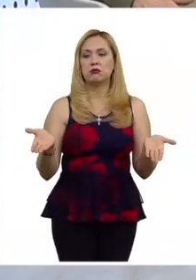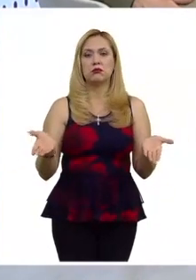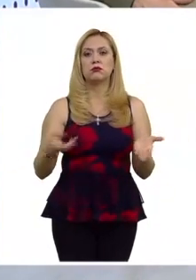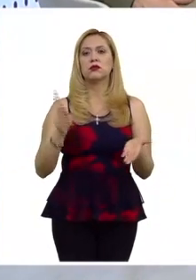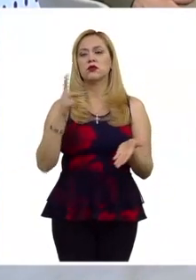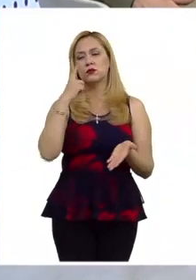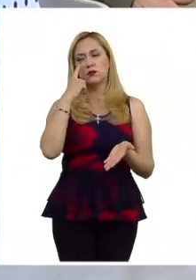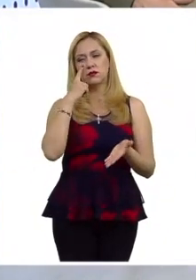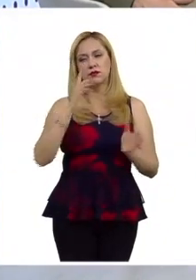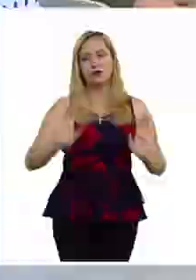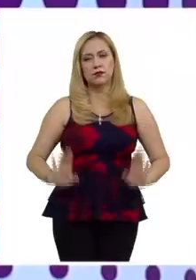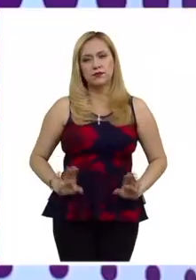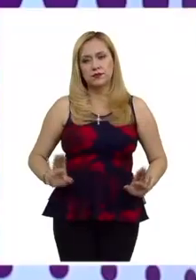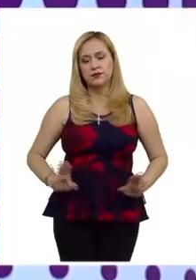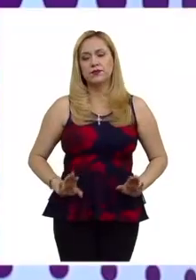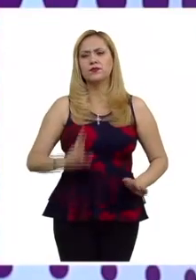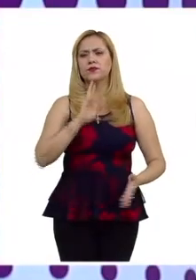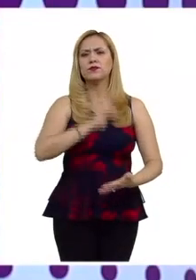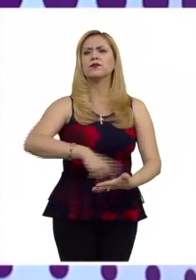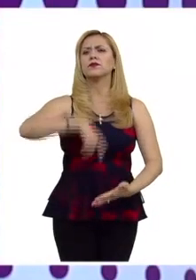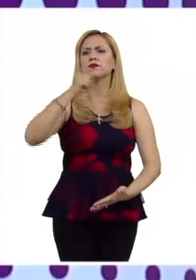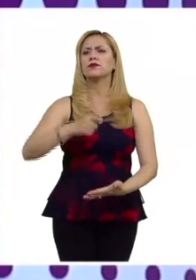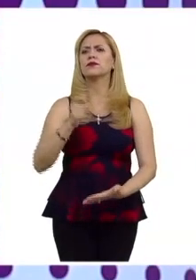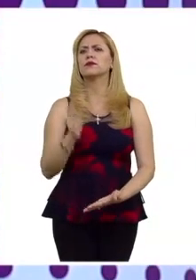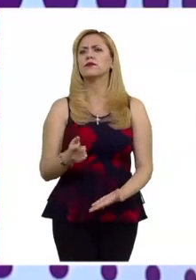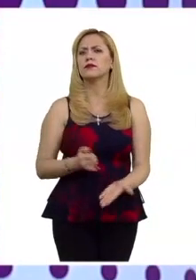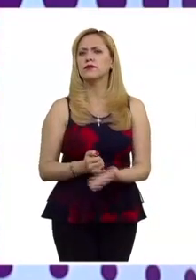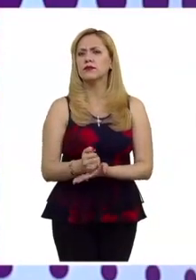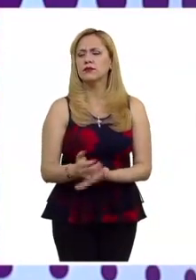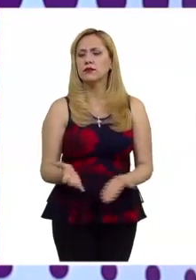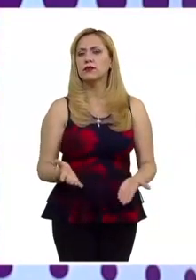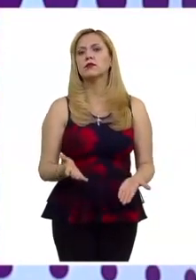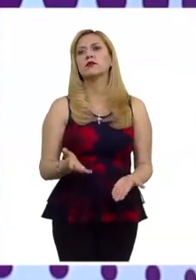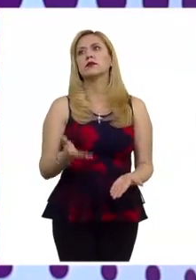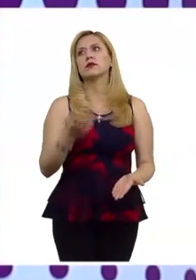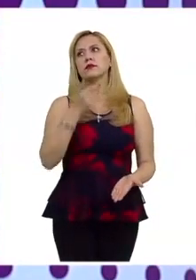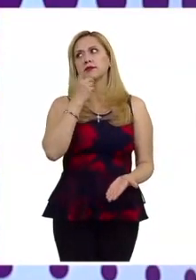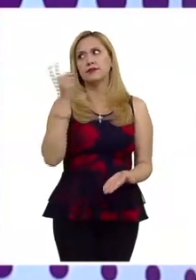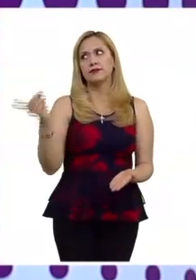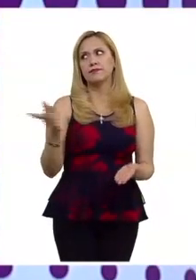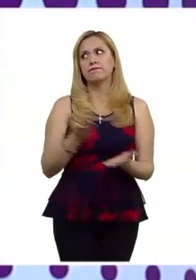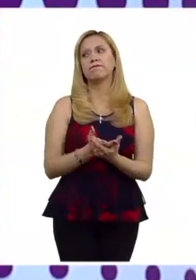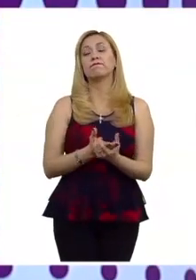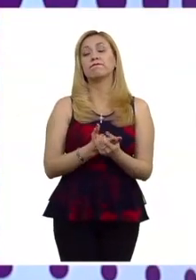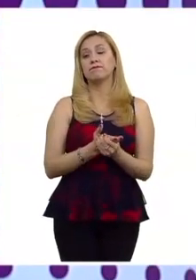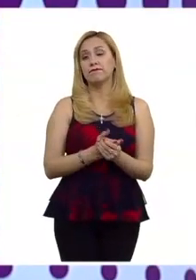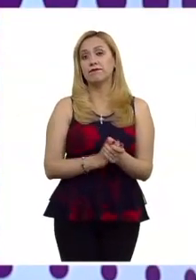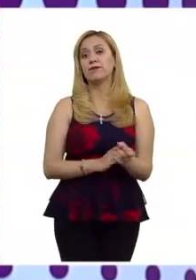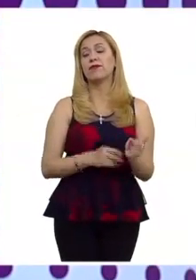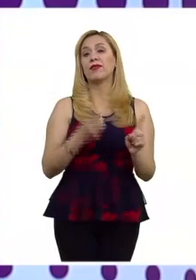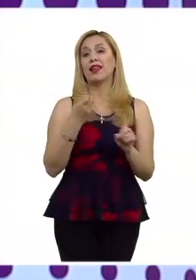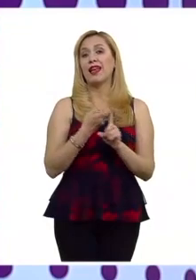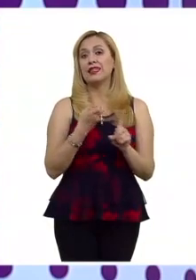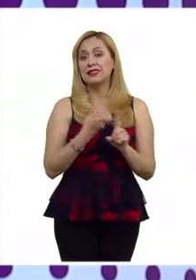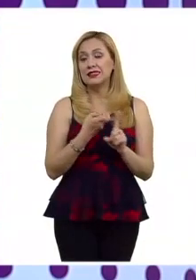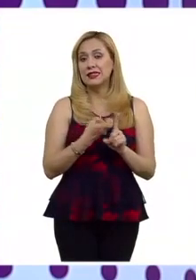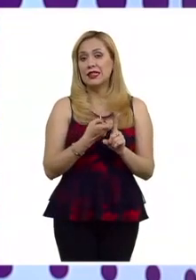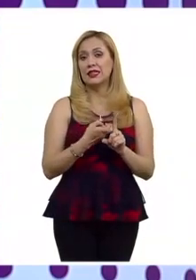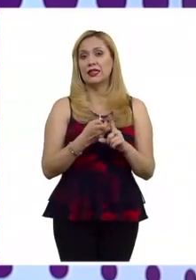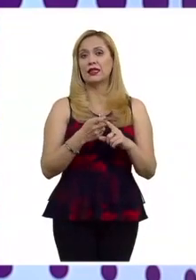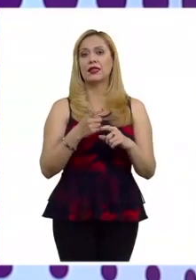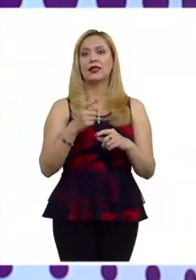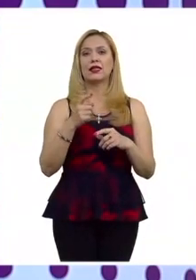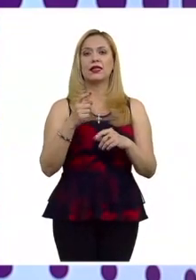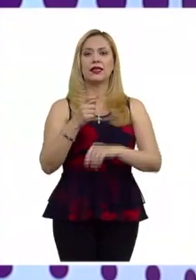particularmente y lo que hace la sentencia pues es reconocer como bien lo decía María que ese símbolo del